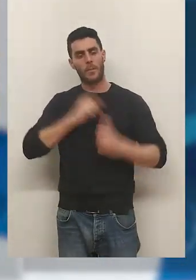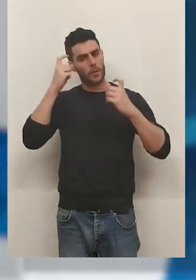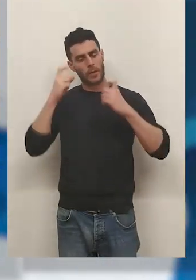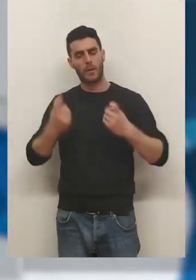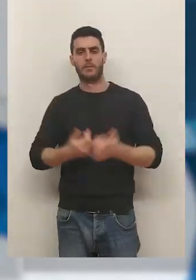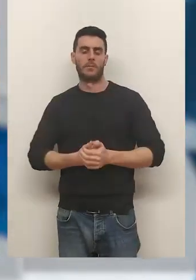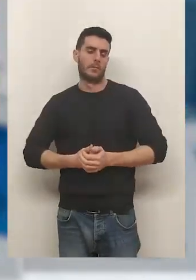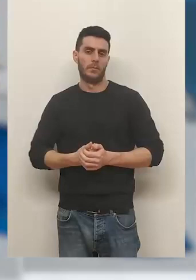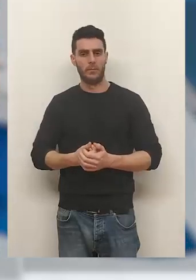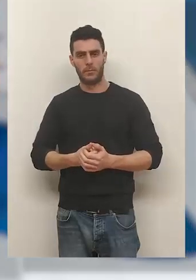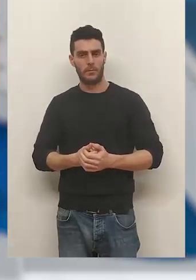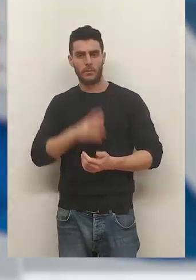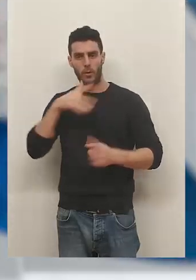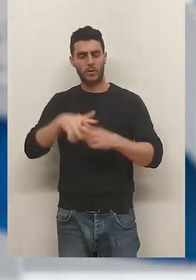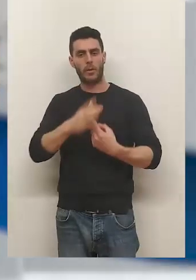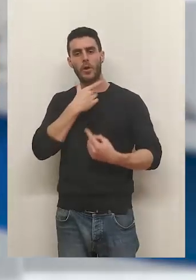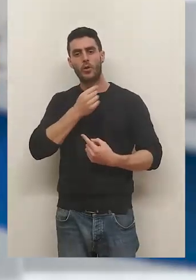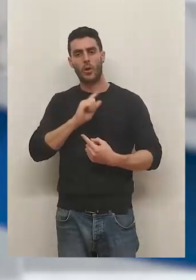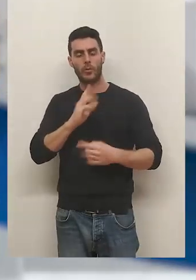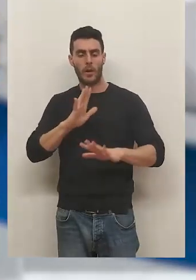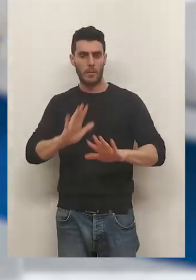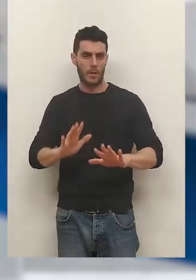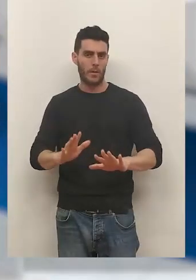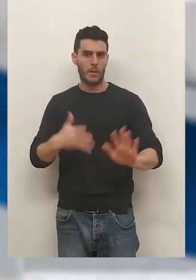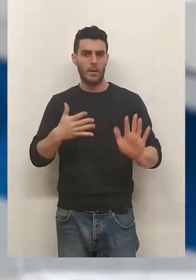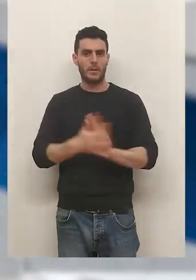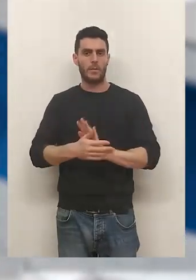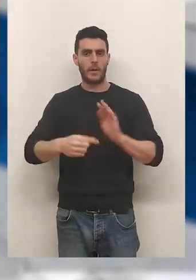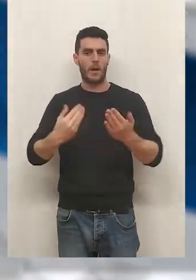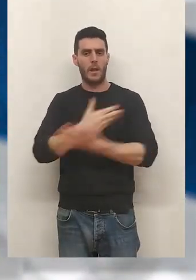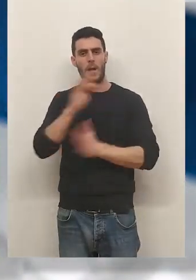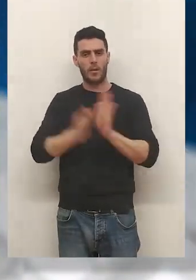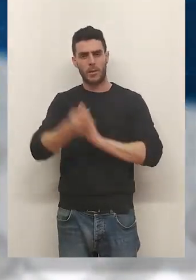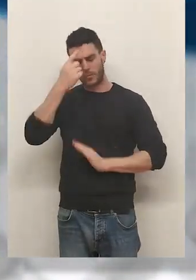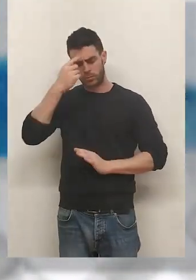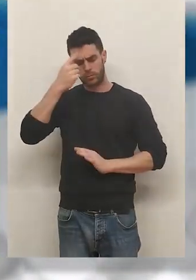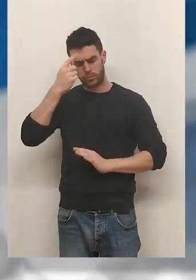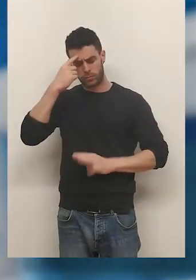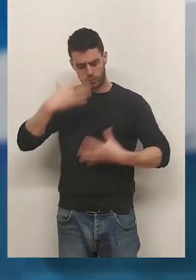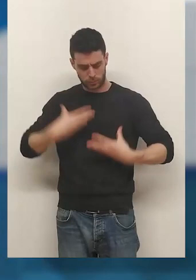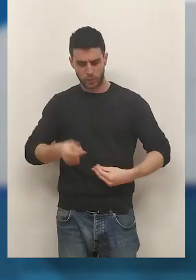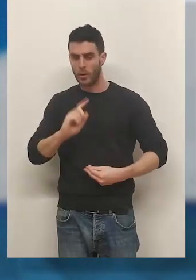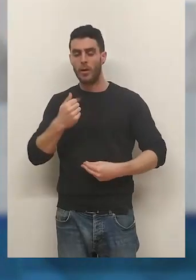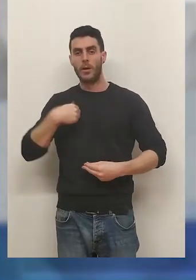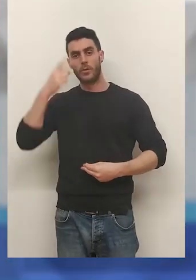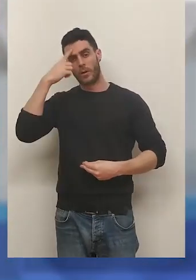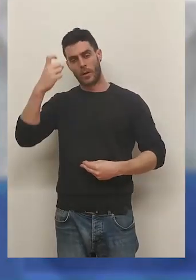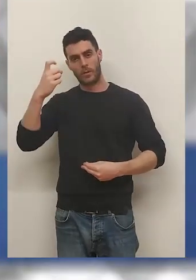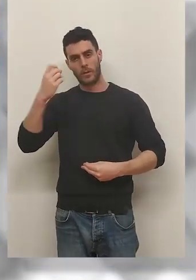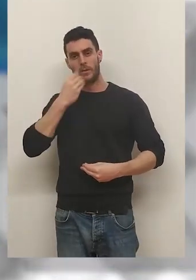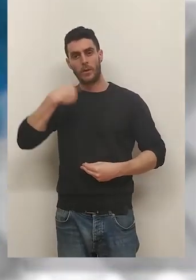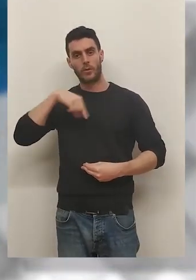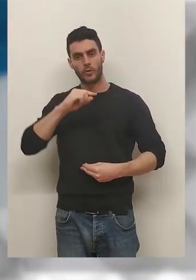Yo creo que a nadie se nos escapa la situación, pero tampoco se trata de estar todo el día recordándolos y ya la sabemos. Yo creo que cuanto más